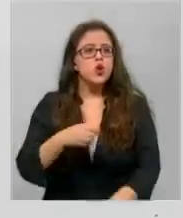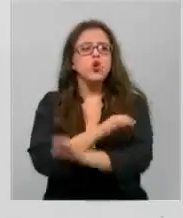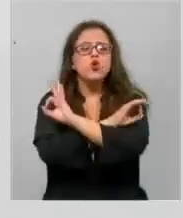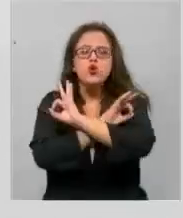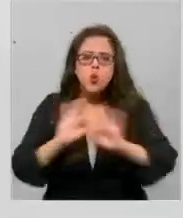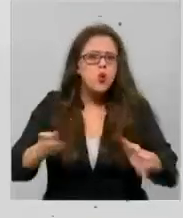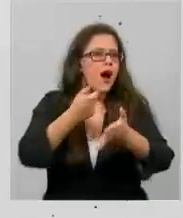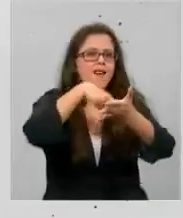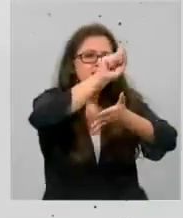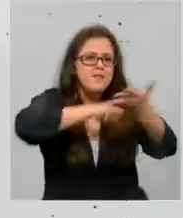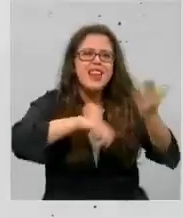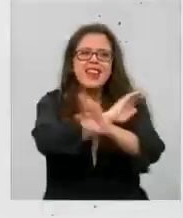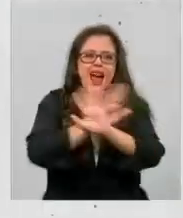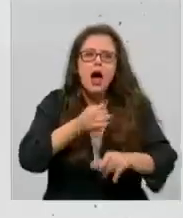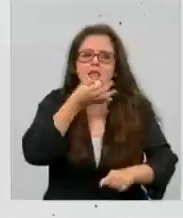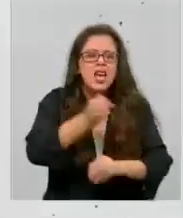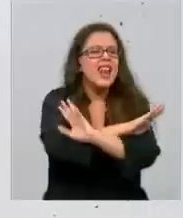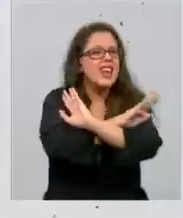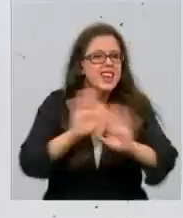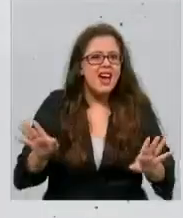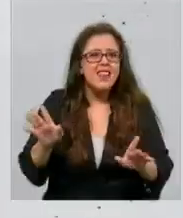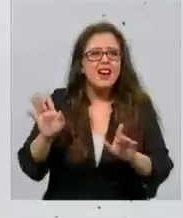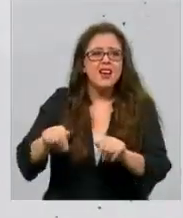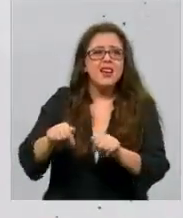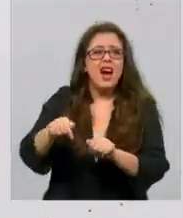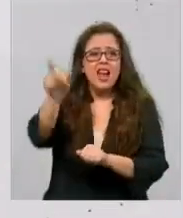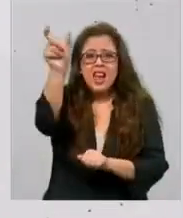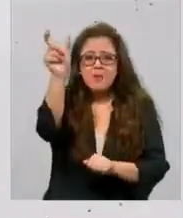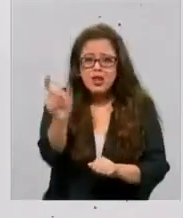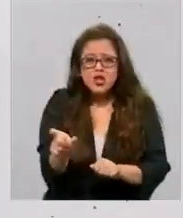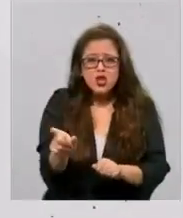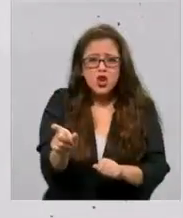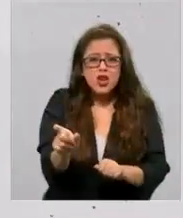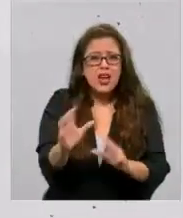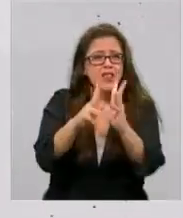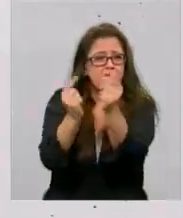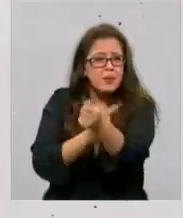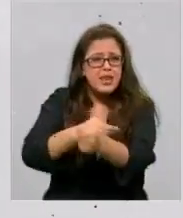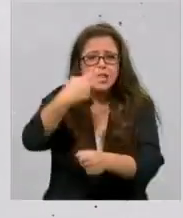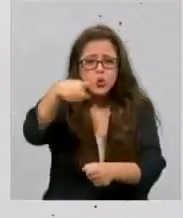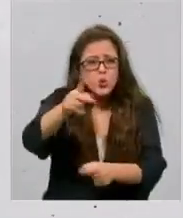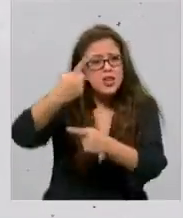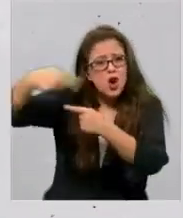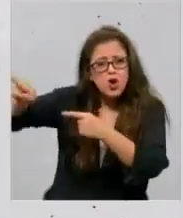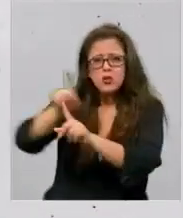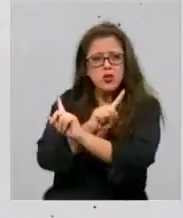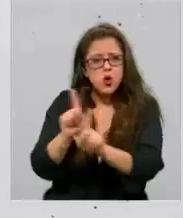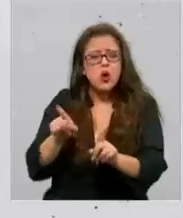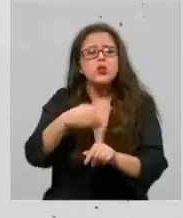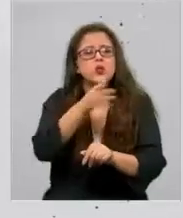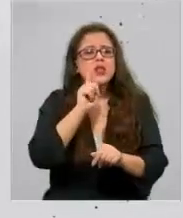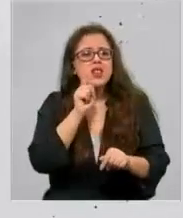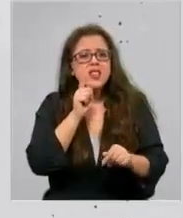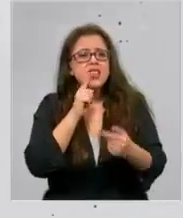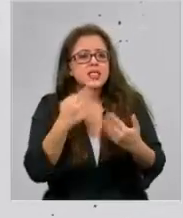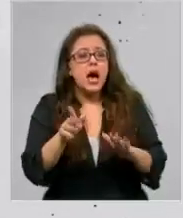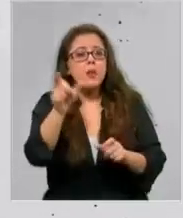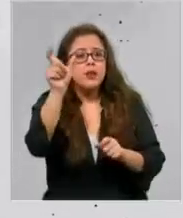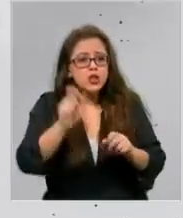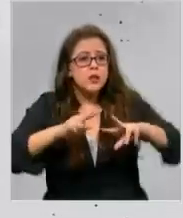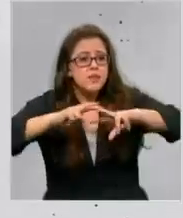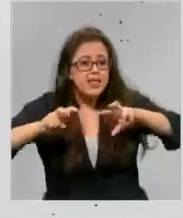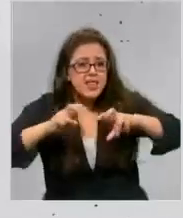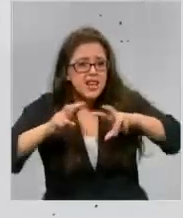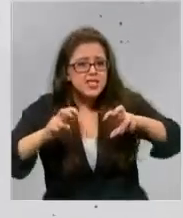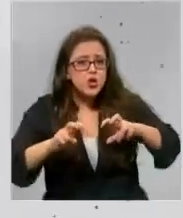un momento firmé nada ni dije nada. Yo al loco de tu familia ni al otro loco que va lo conozco. Y si tienen un perito para ver firma se darán